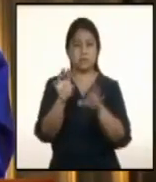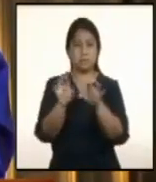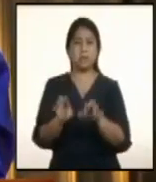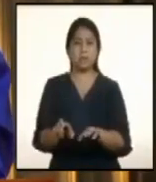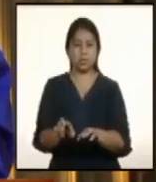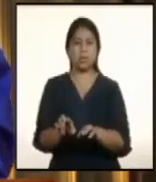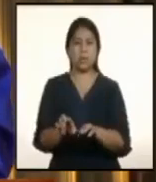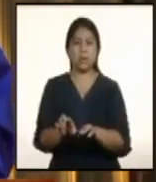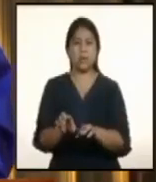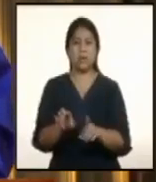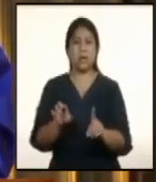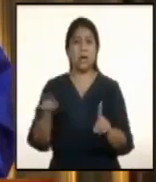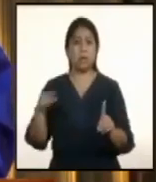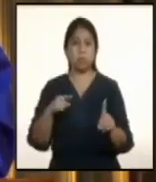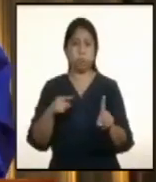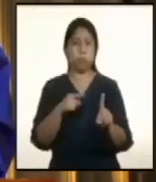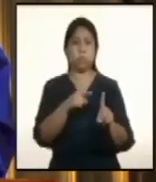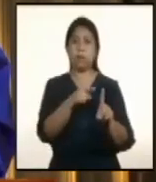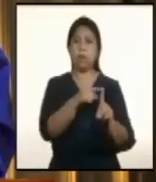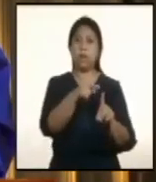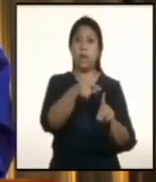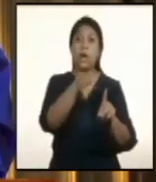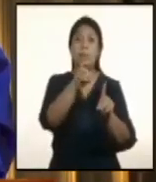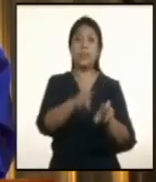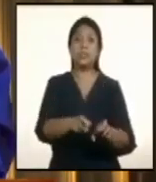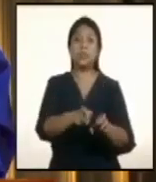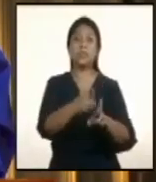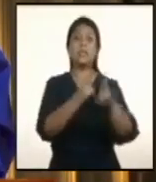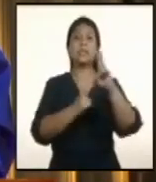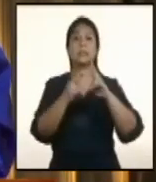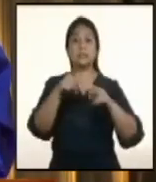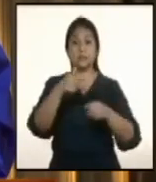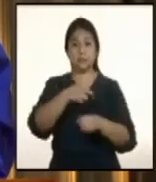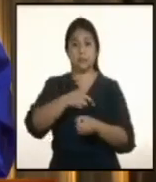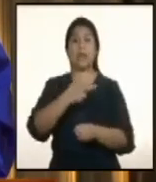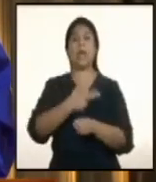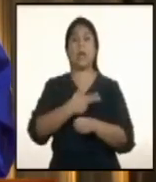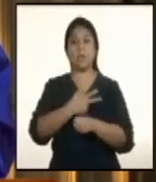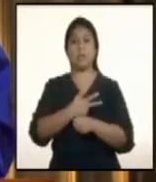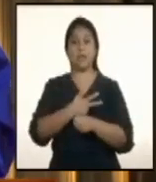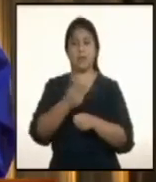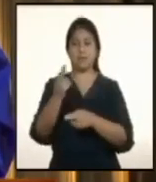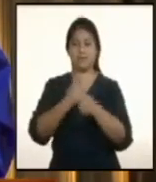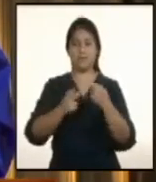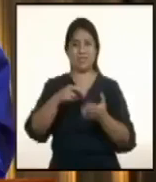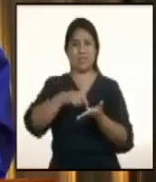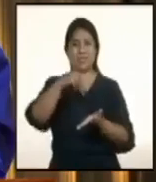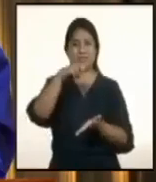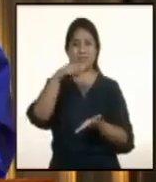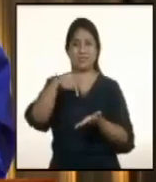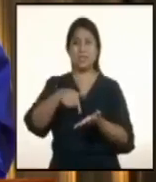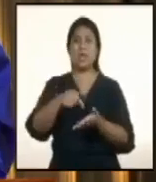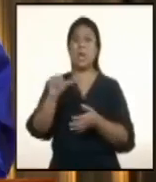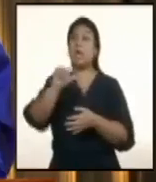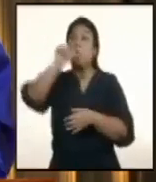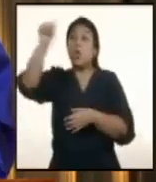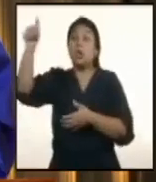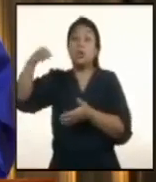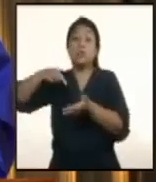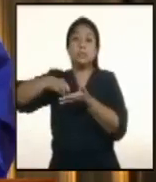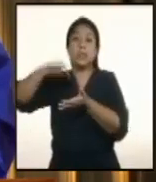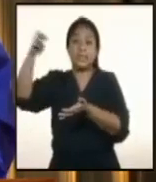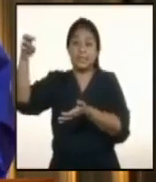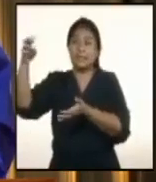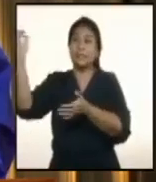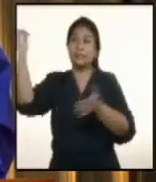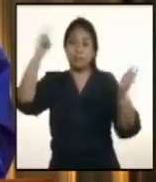persiguiendo a personas que retornaron a nuestro país, a personas que vienen de otros países en